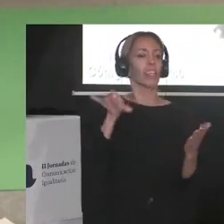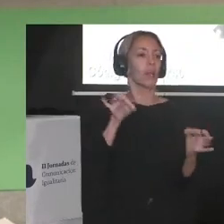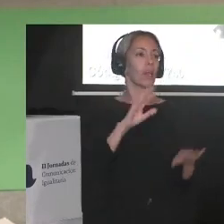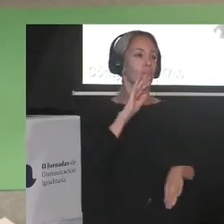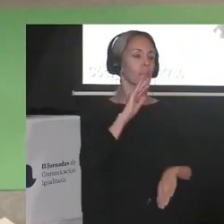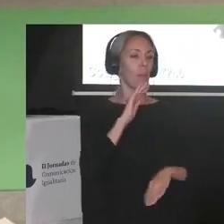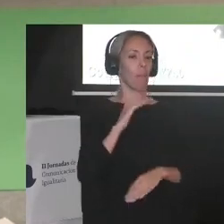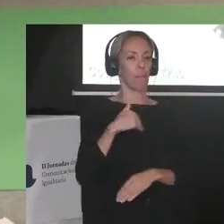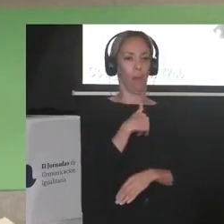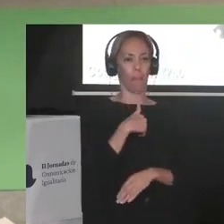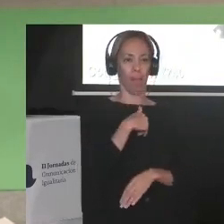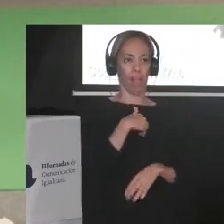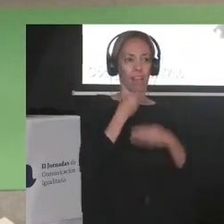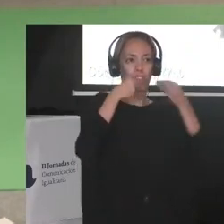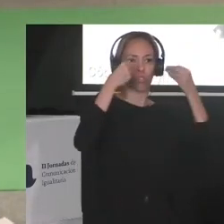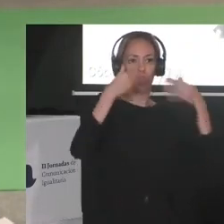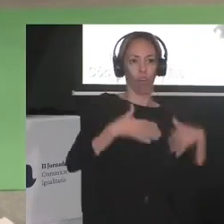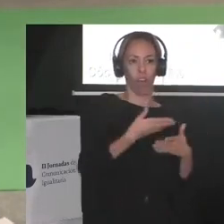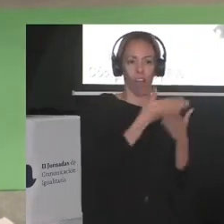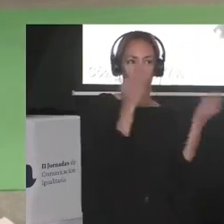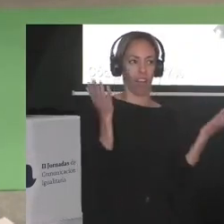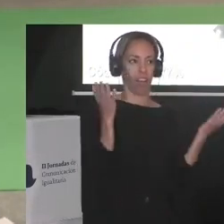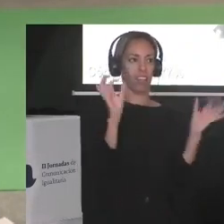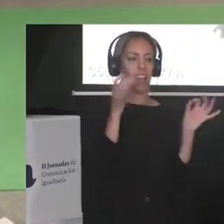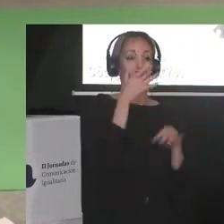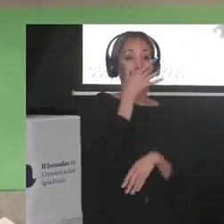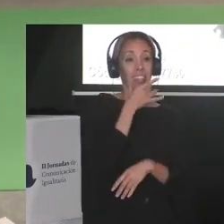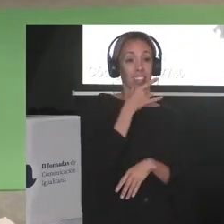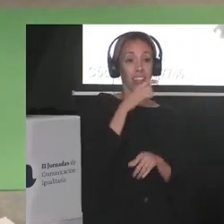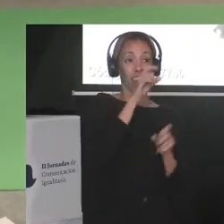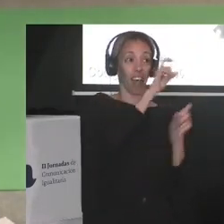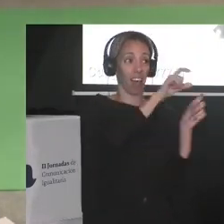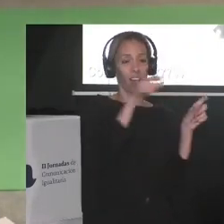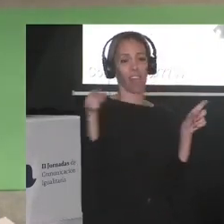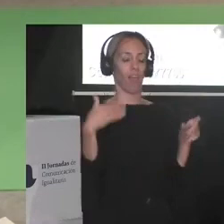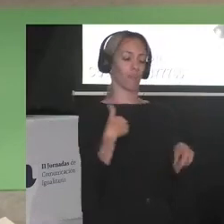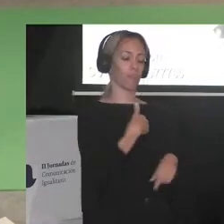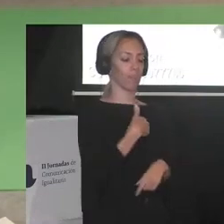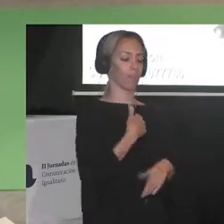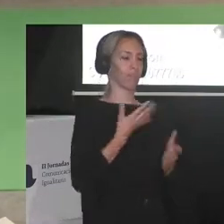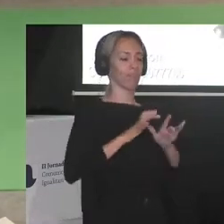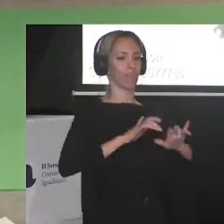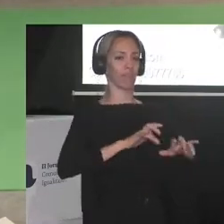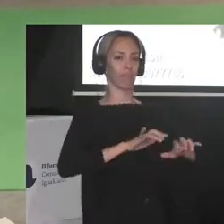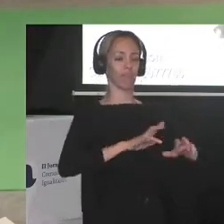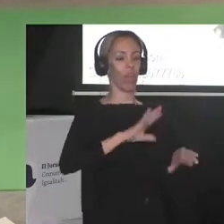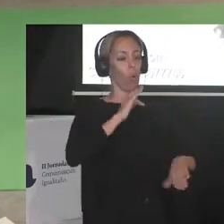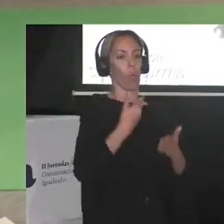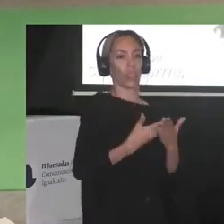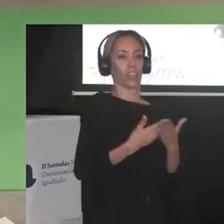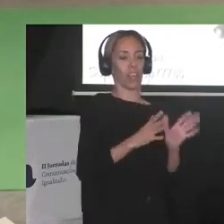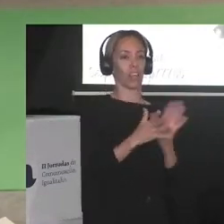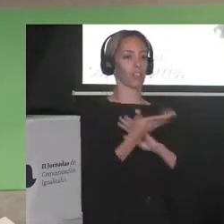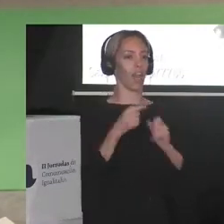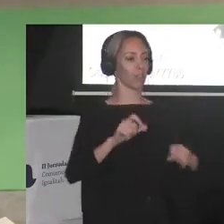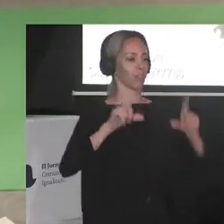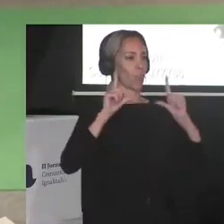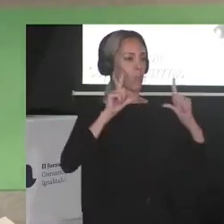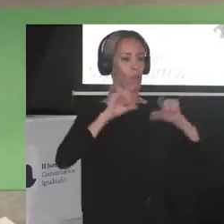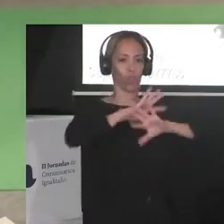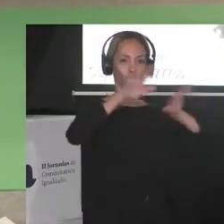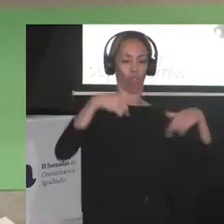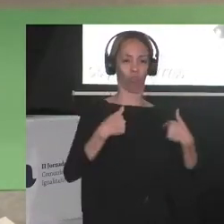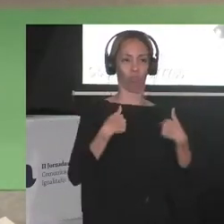crucial en las vidas e historias de las racializadas y siendo el centro de todo. La